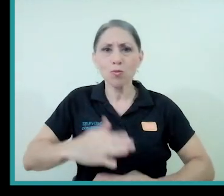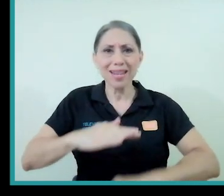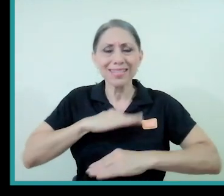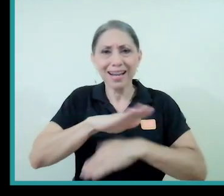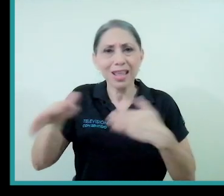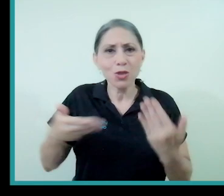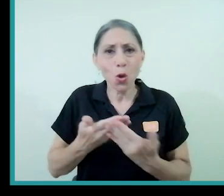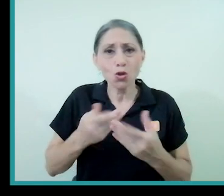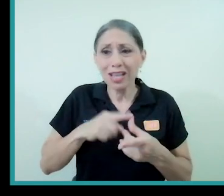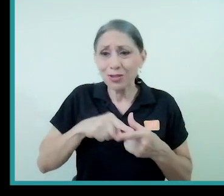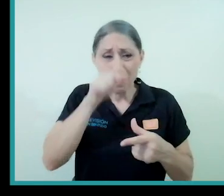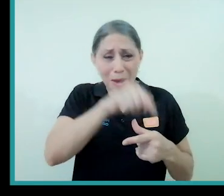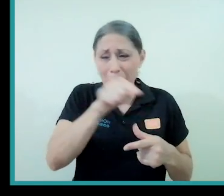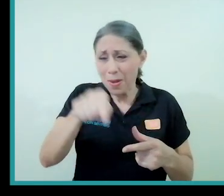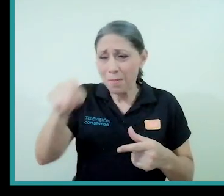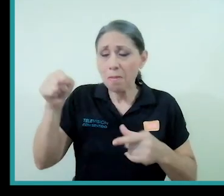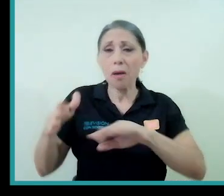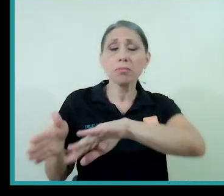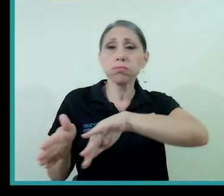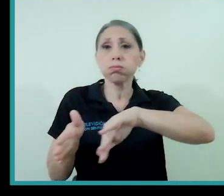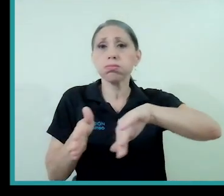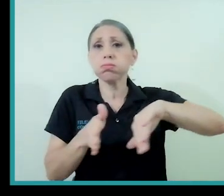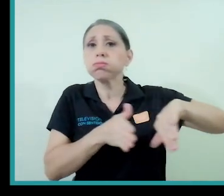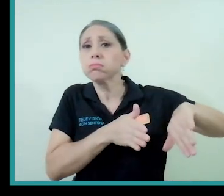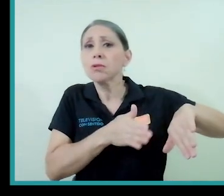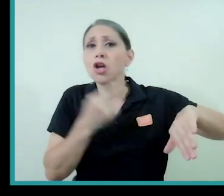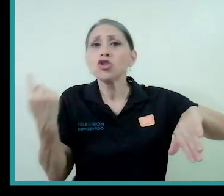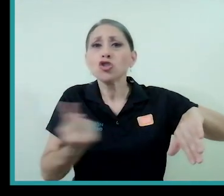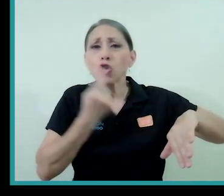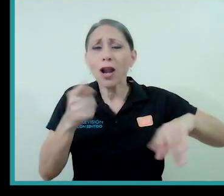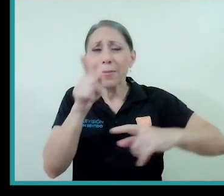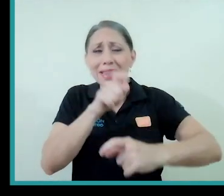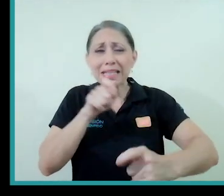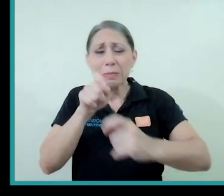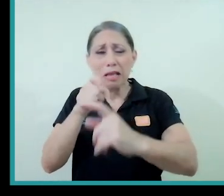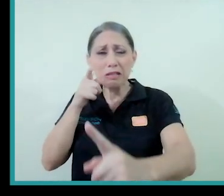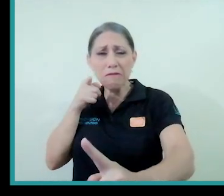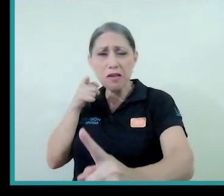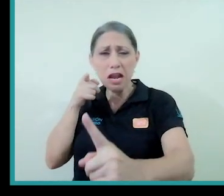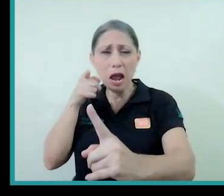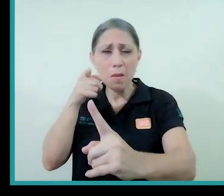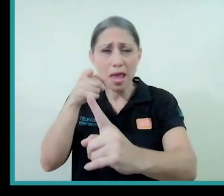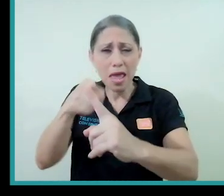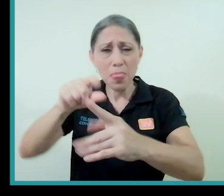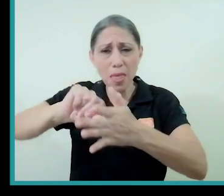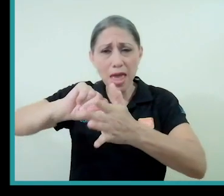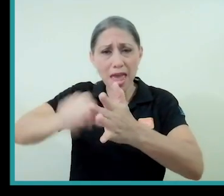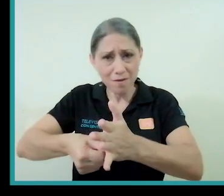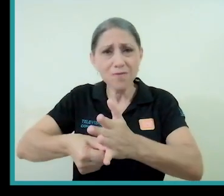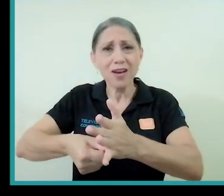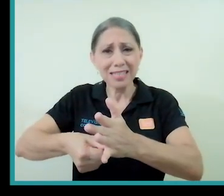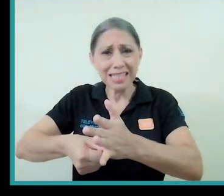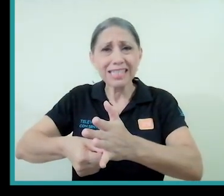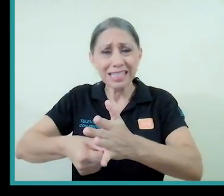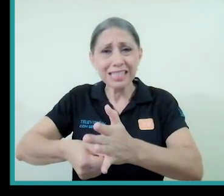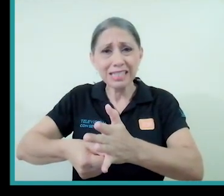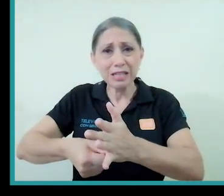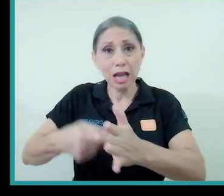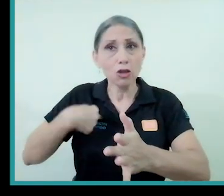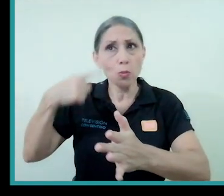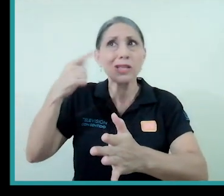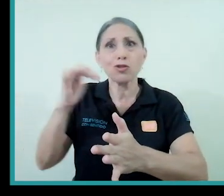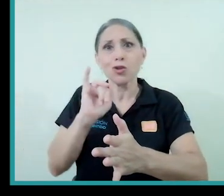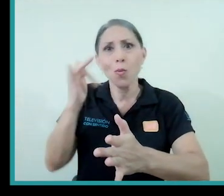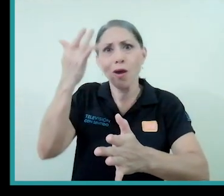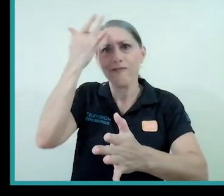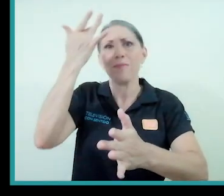cosas se dejan de lado y nos ocupamos específicamente y con mucho énfasis, ¿verdad? Enfermizo, para mi punto de